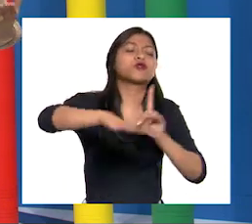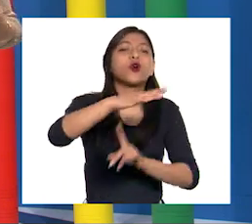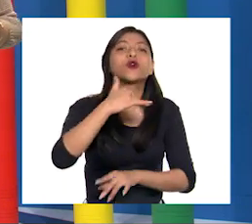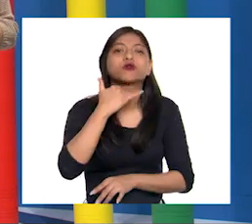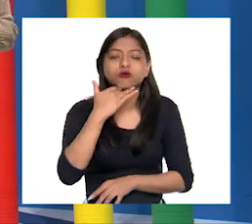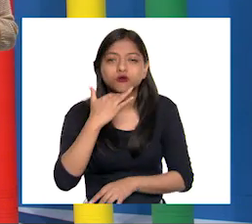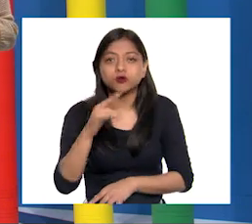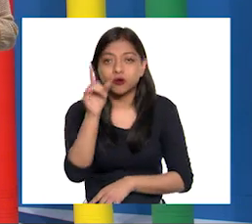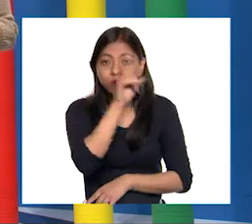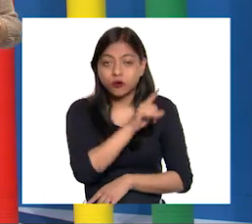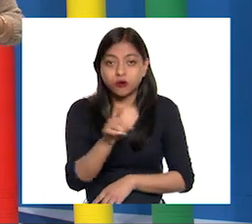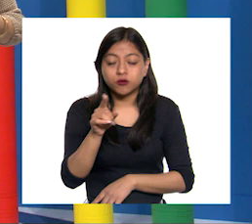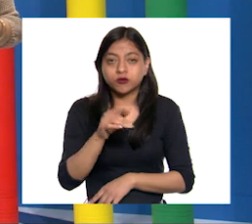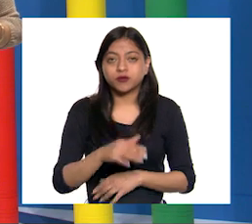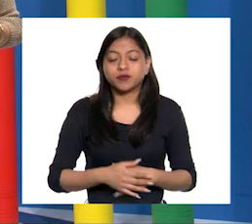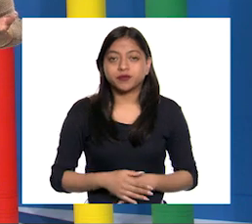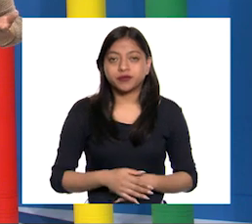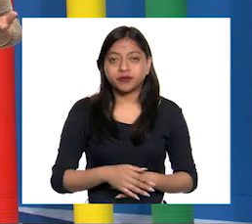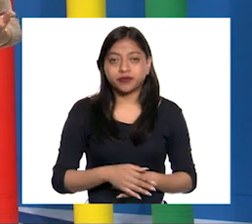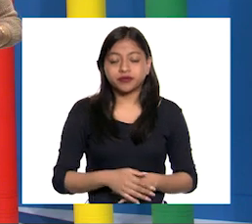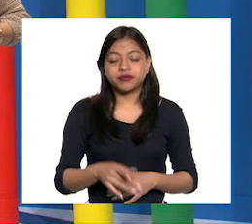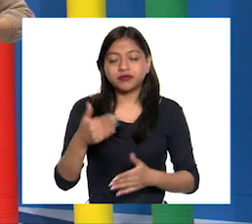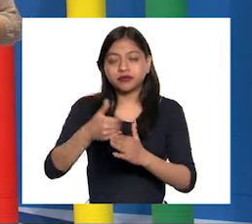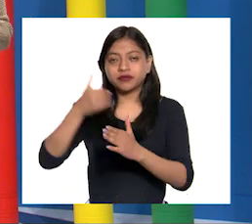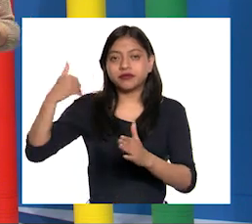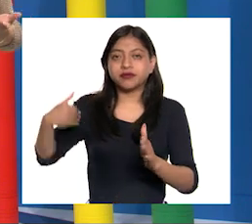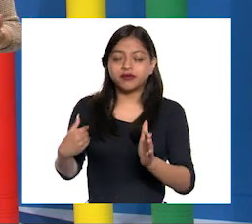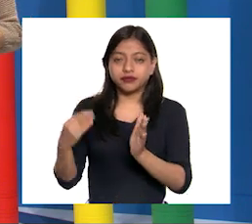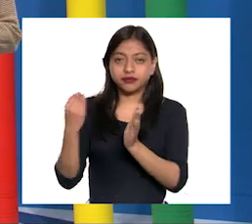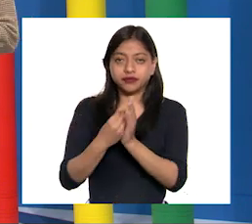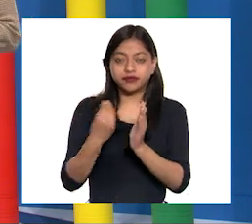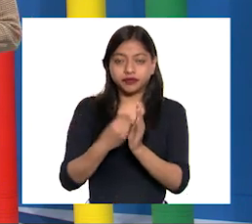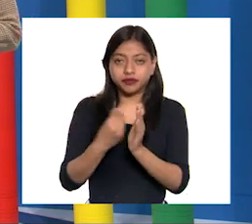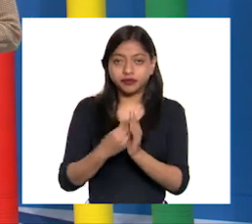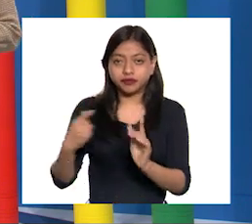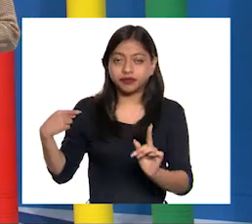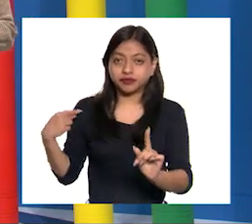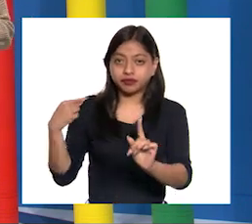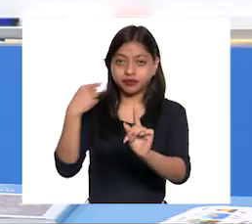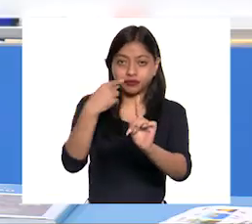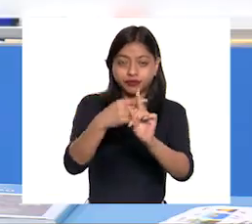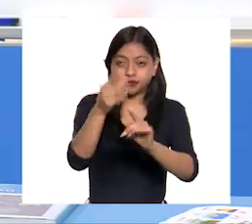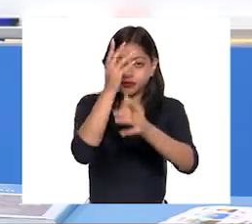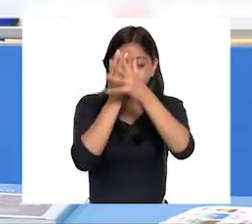económicas que analizamos en programas anteriores Generan contaminantes